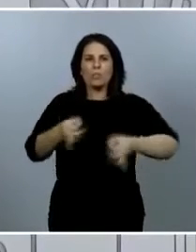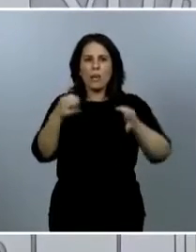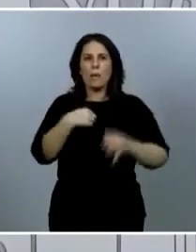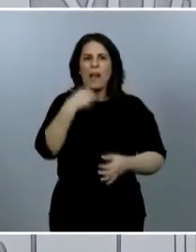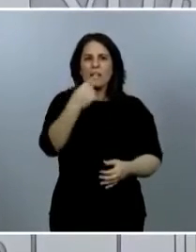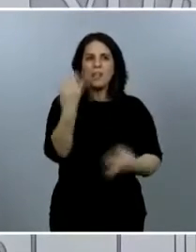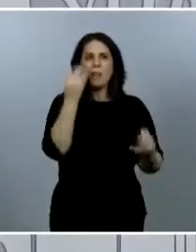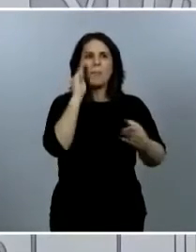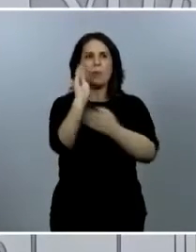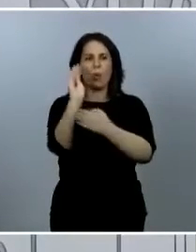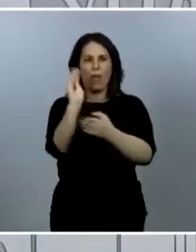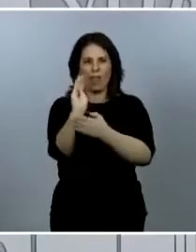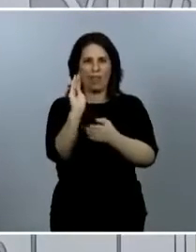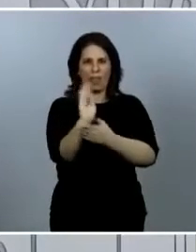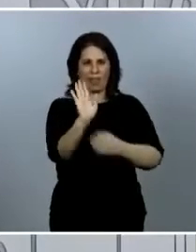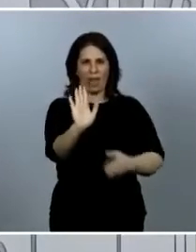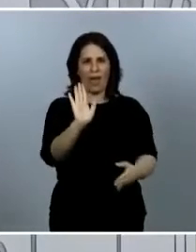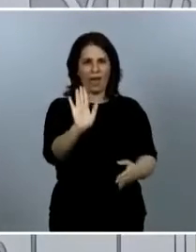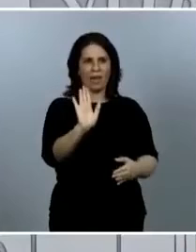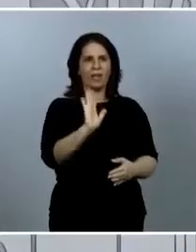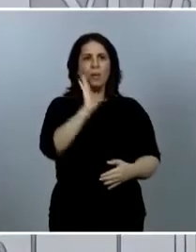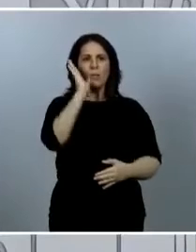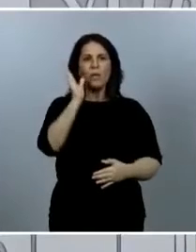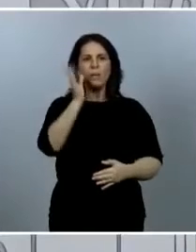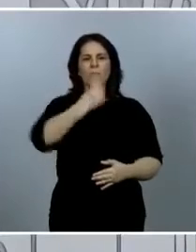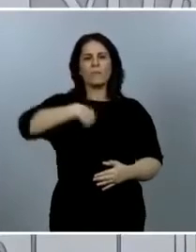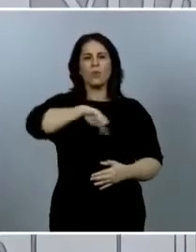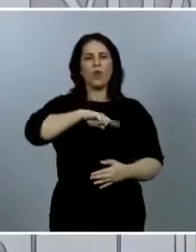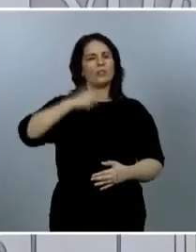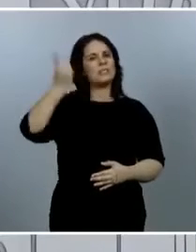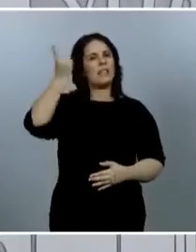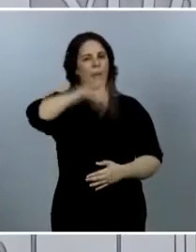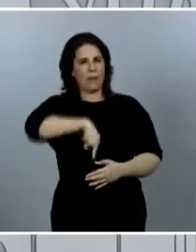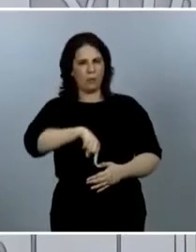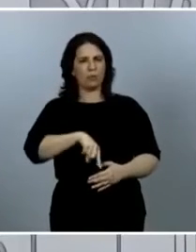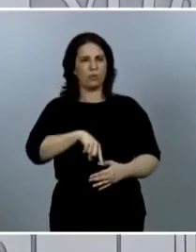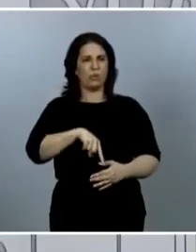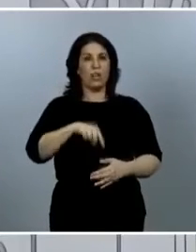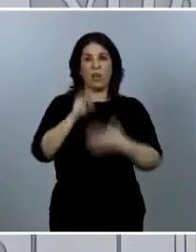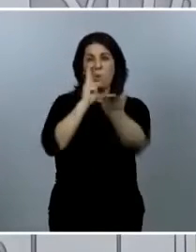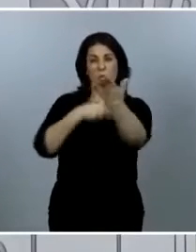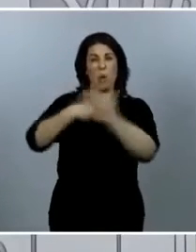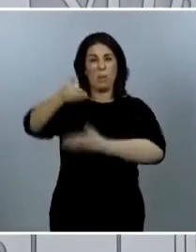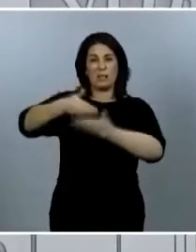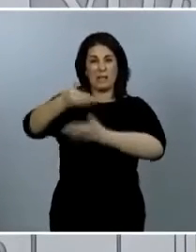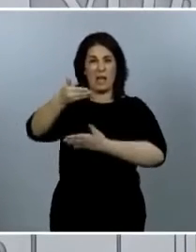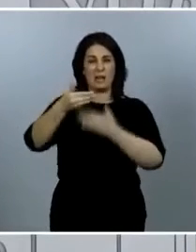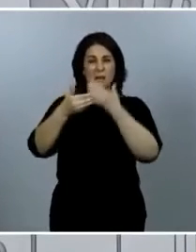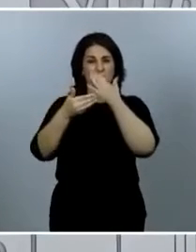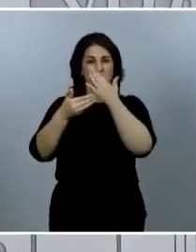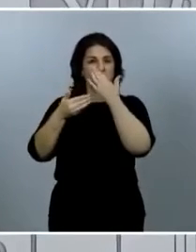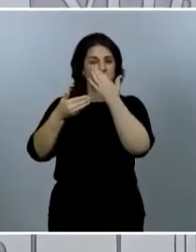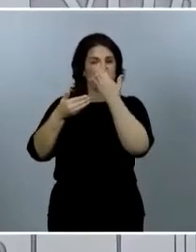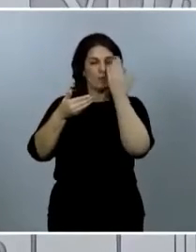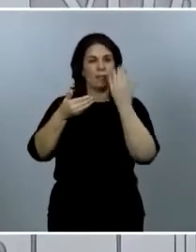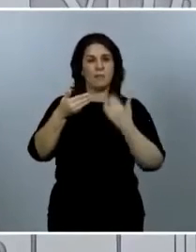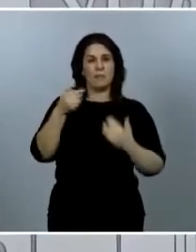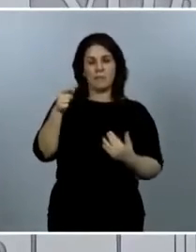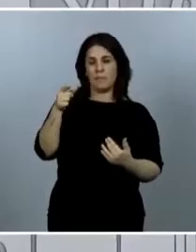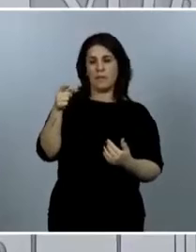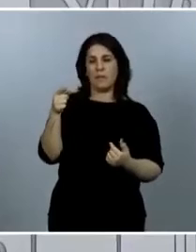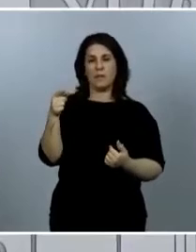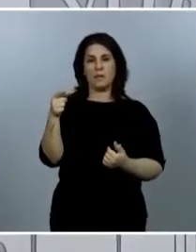transmisión, somos todos conscientes y creo que habrán podido ver en la prensa porque ha salido en varios de ellos. Todavía tenemos